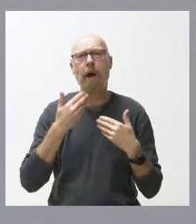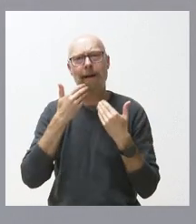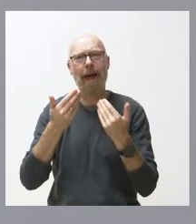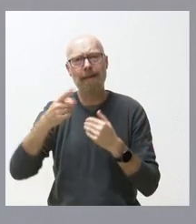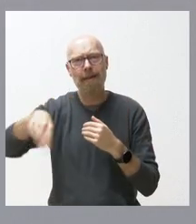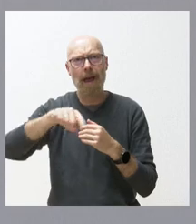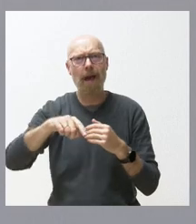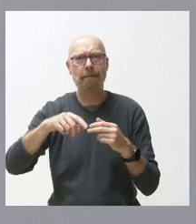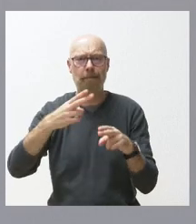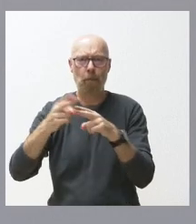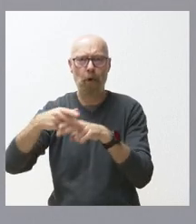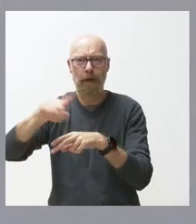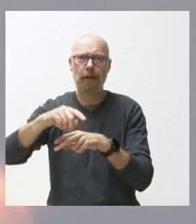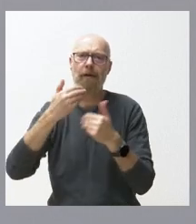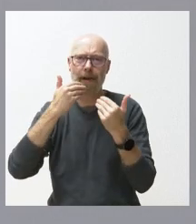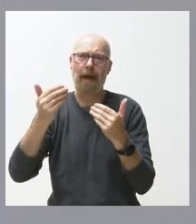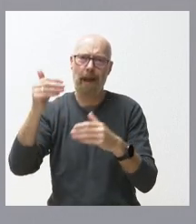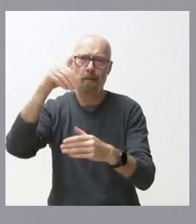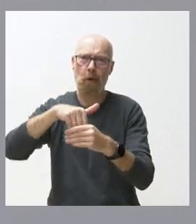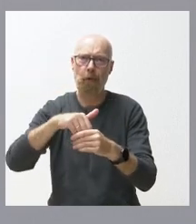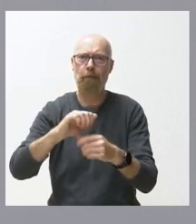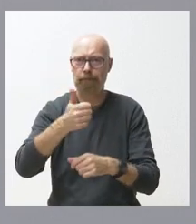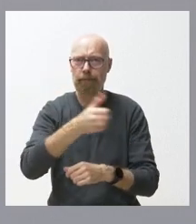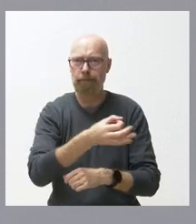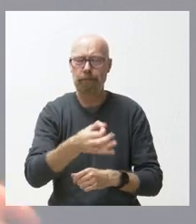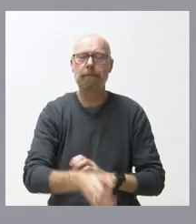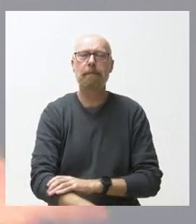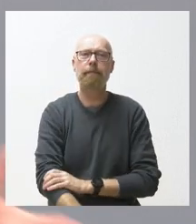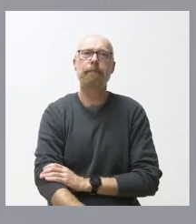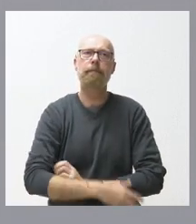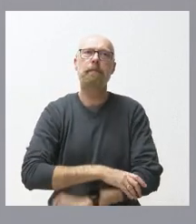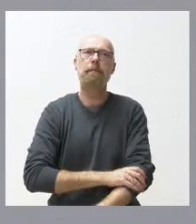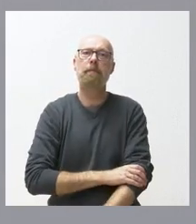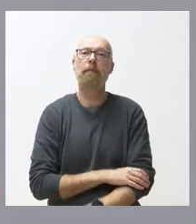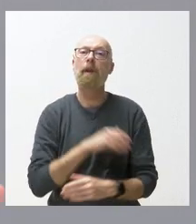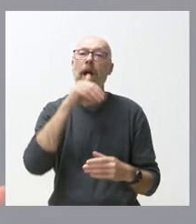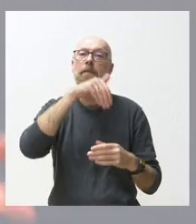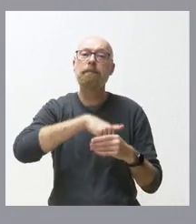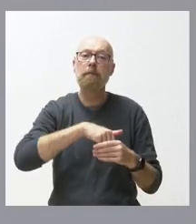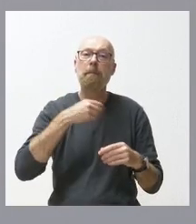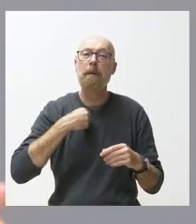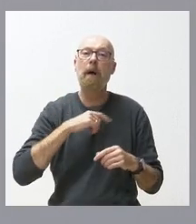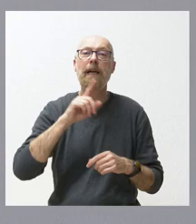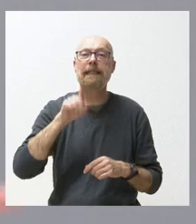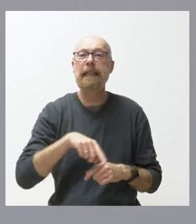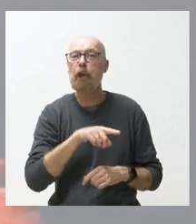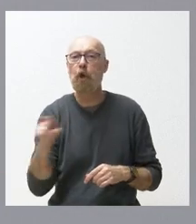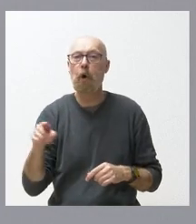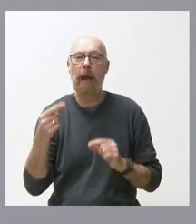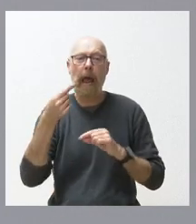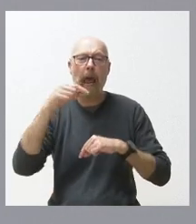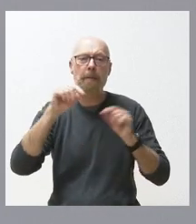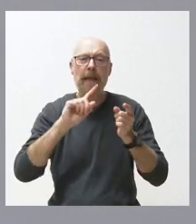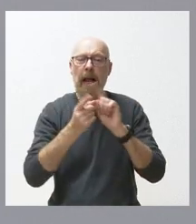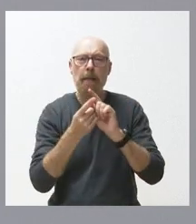posible aprobar ese techo de gasto el techo de gasto se vota en un sí o un no no cabe enmiendas y por tanto no cabe